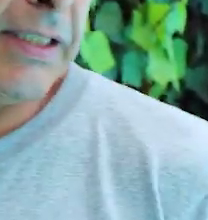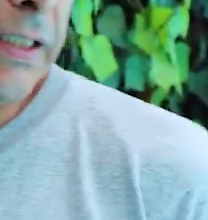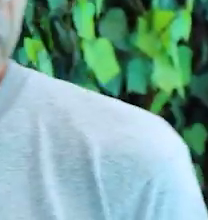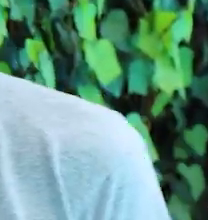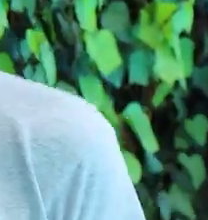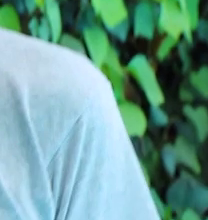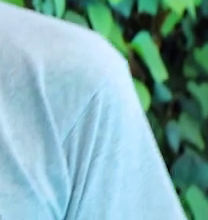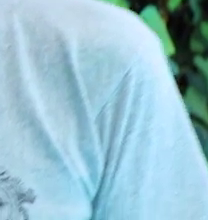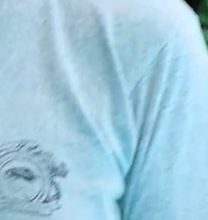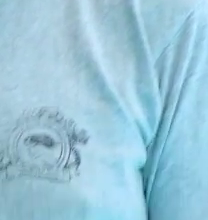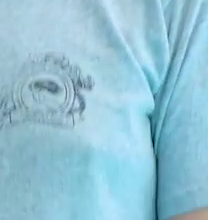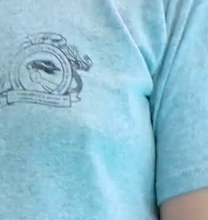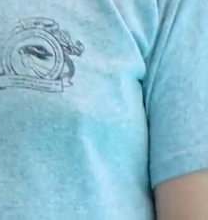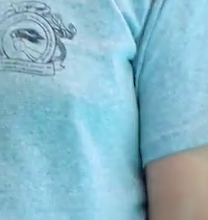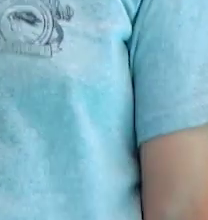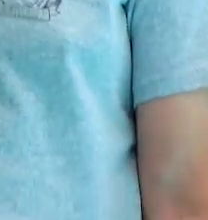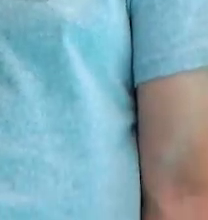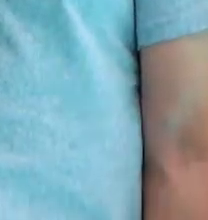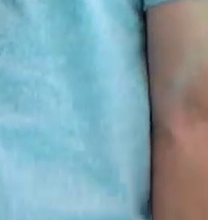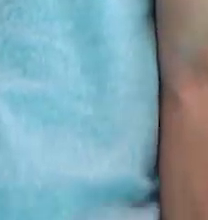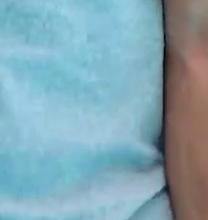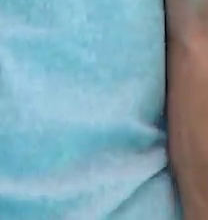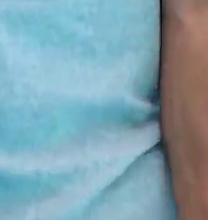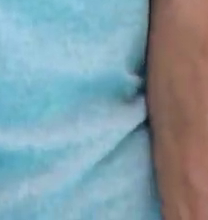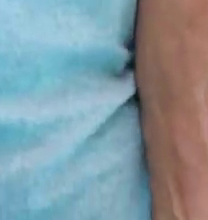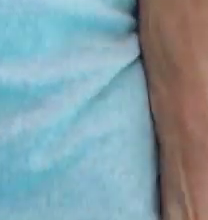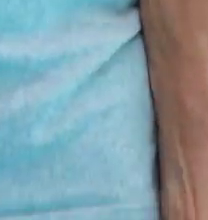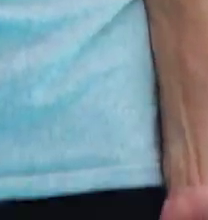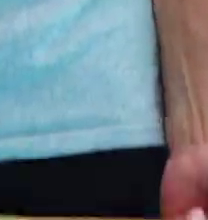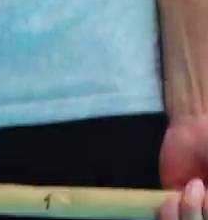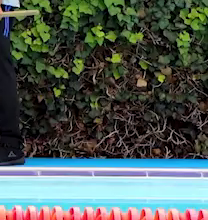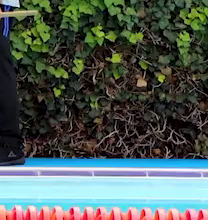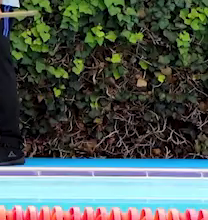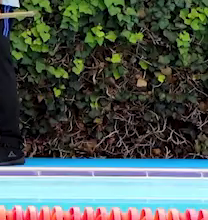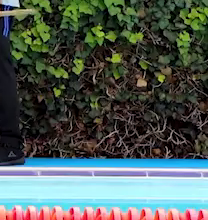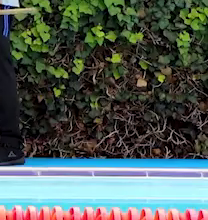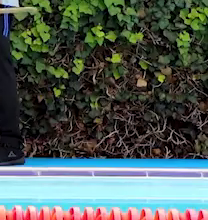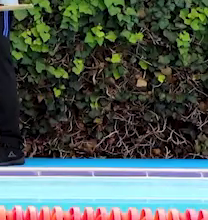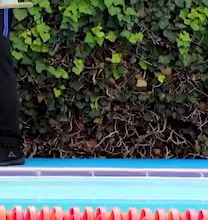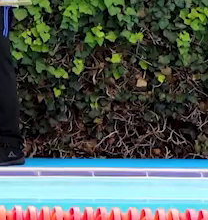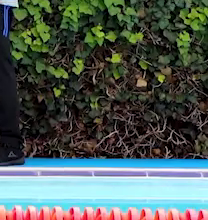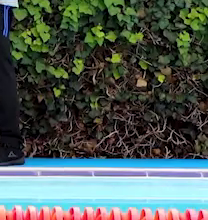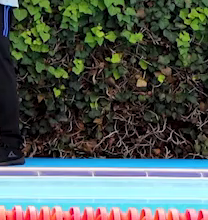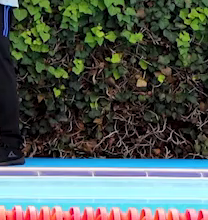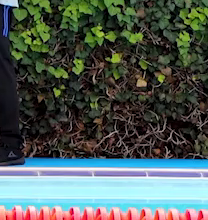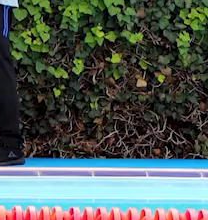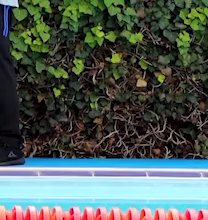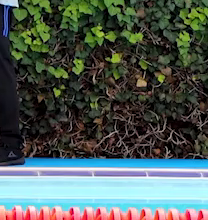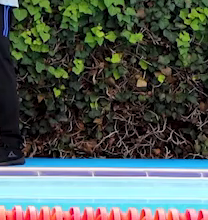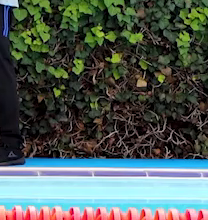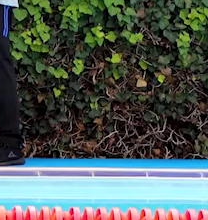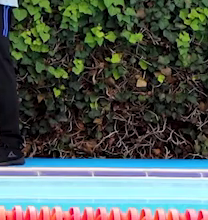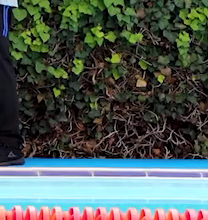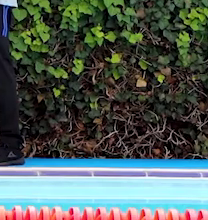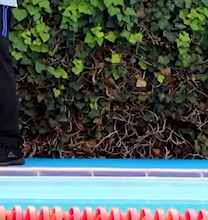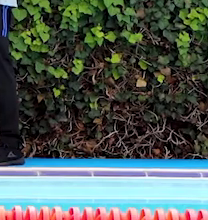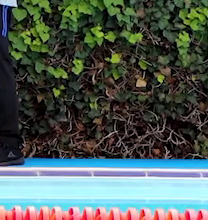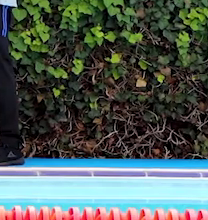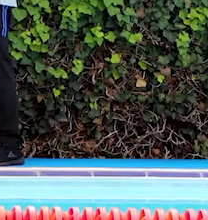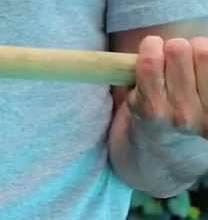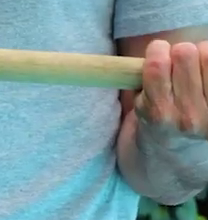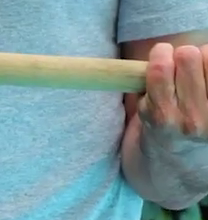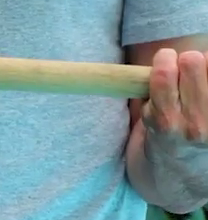nuestro compás a la altura de los hombros, tomamos nuestro palo y vamos a hacer una flexión de brazo a 90